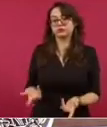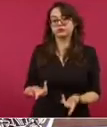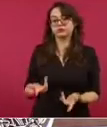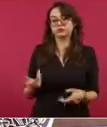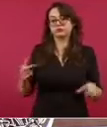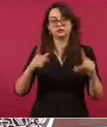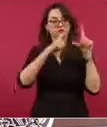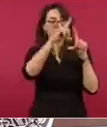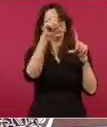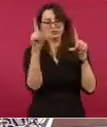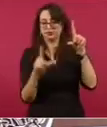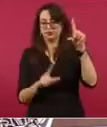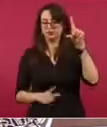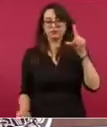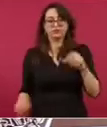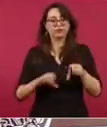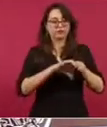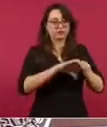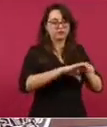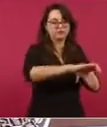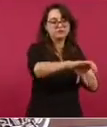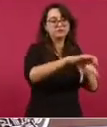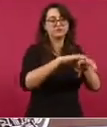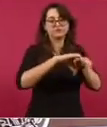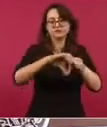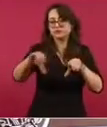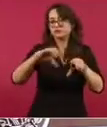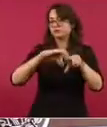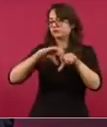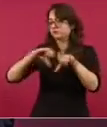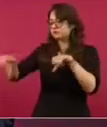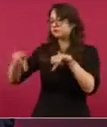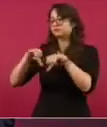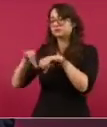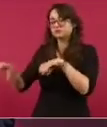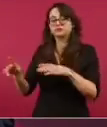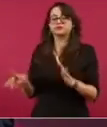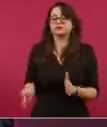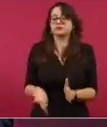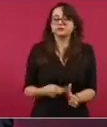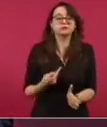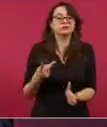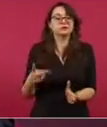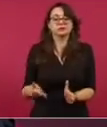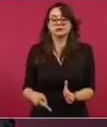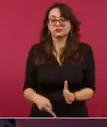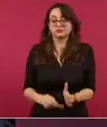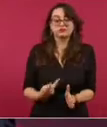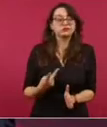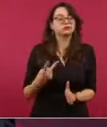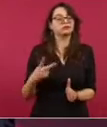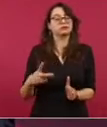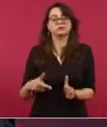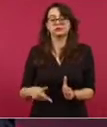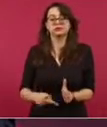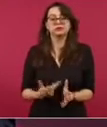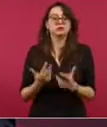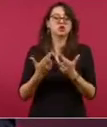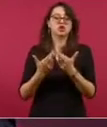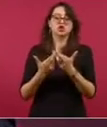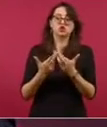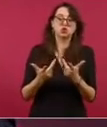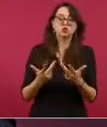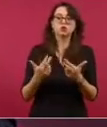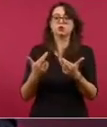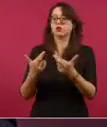país, en promedio, hay un 30%